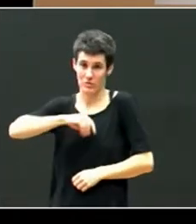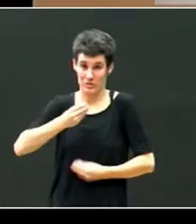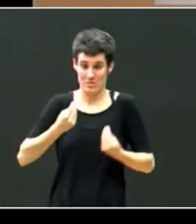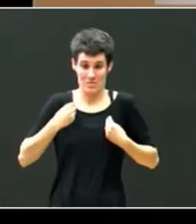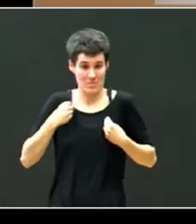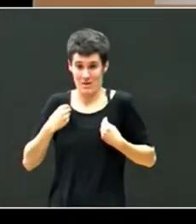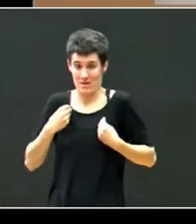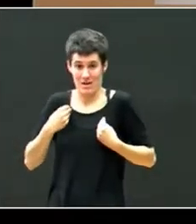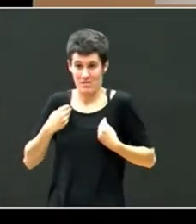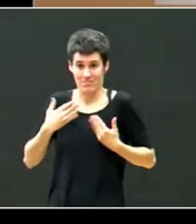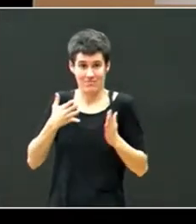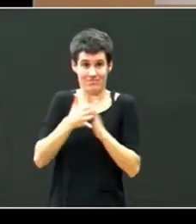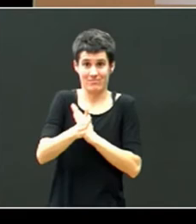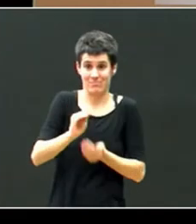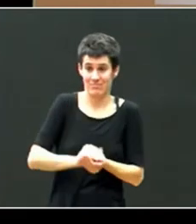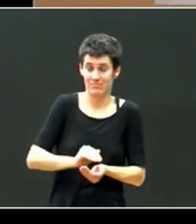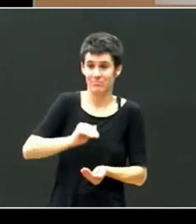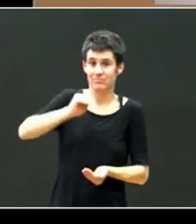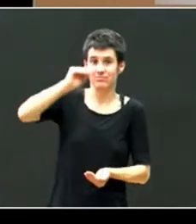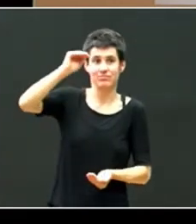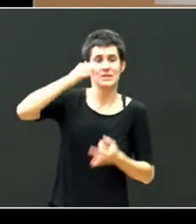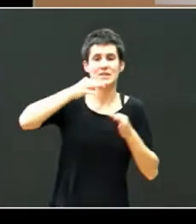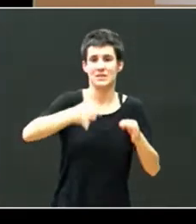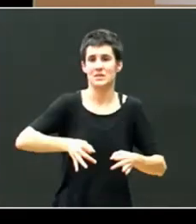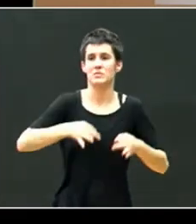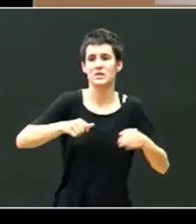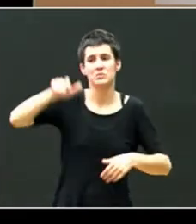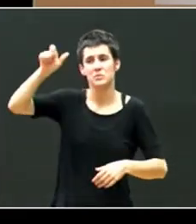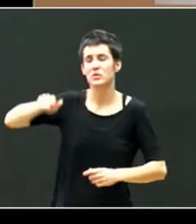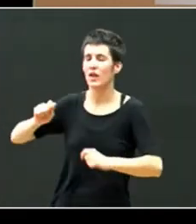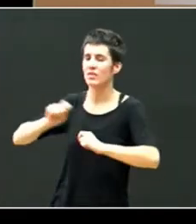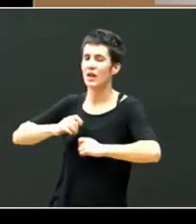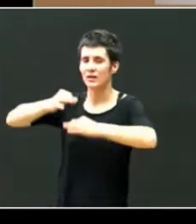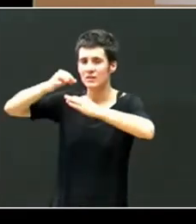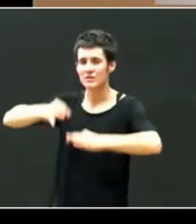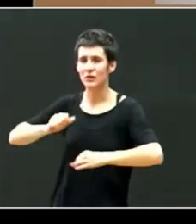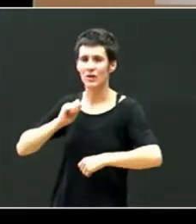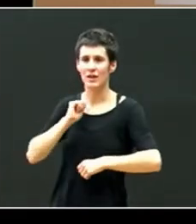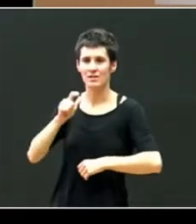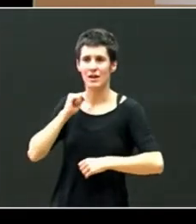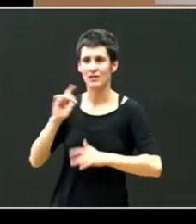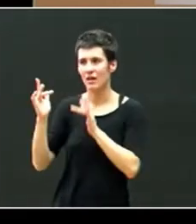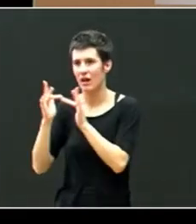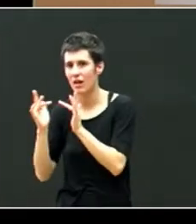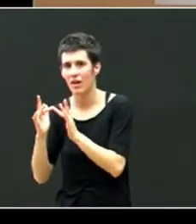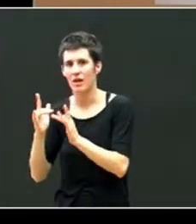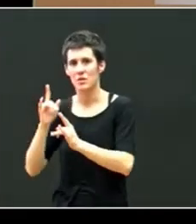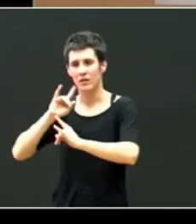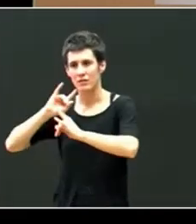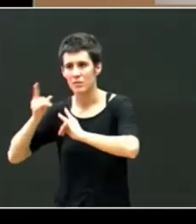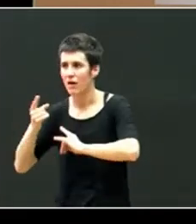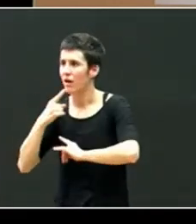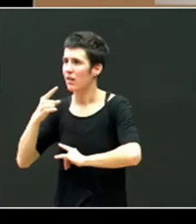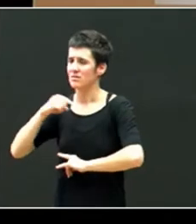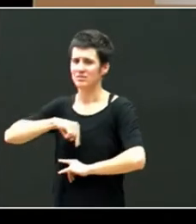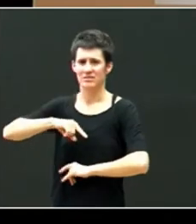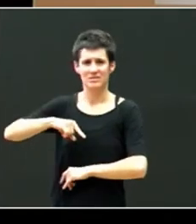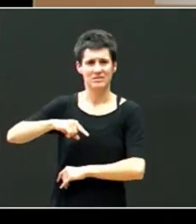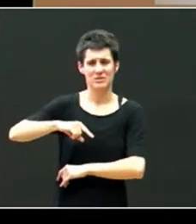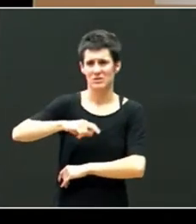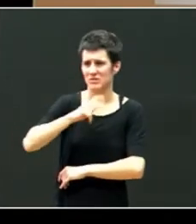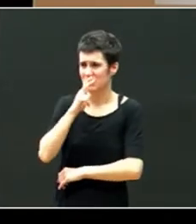a múltiples personas con las que tenemos confianza y seguridad para llamarles y decirles me encuentro mal echamos un café